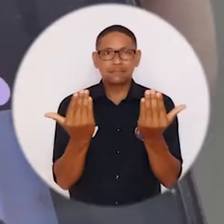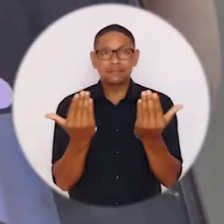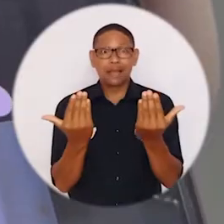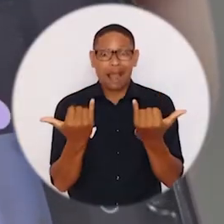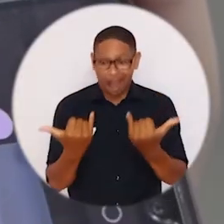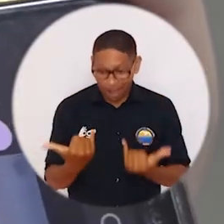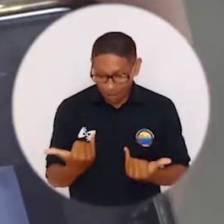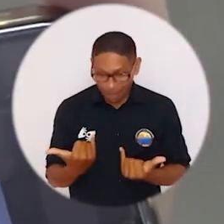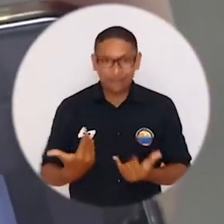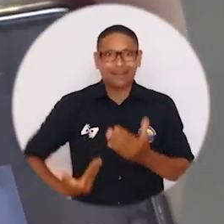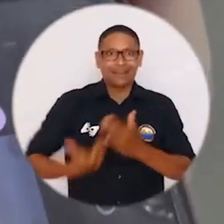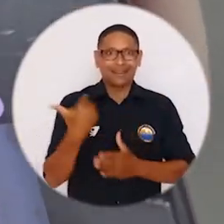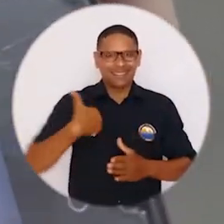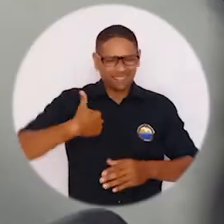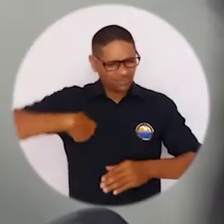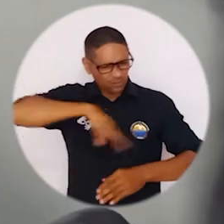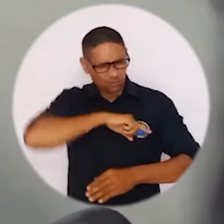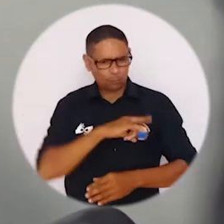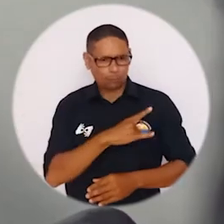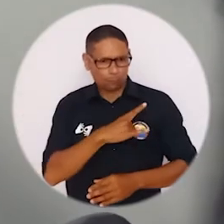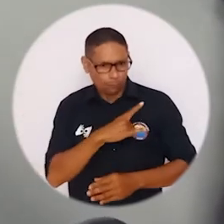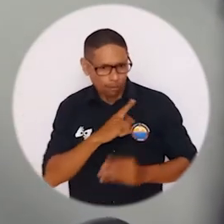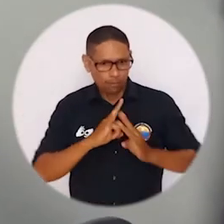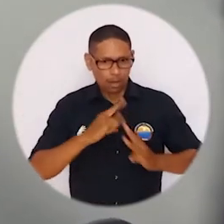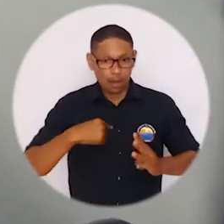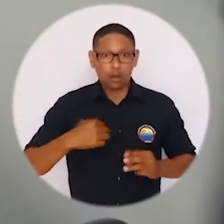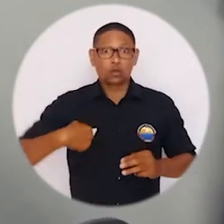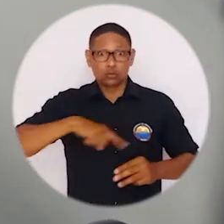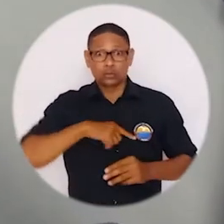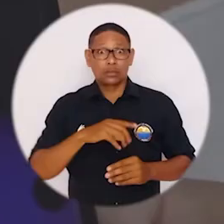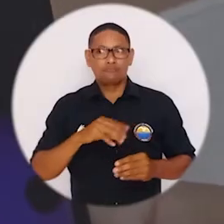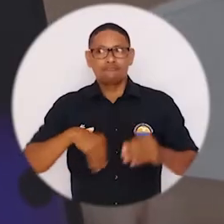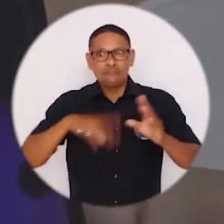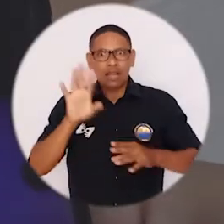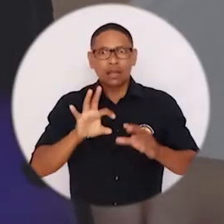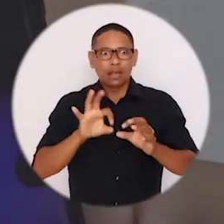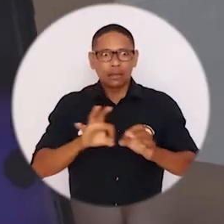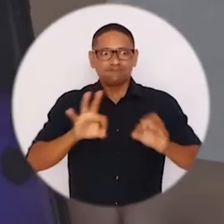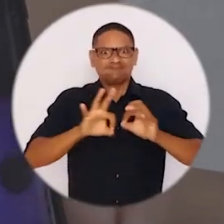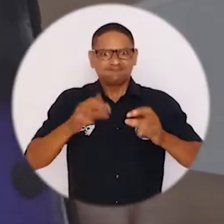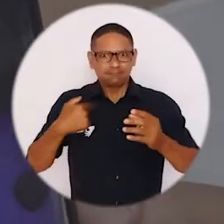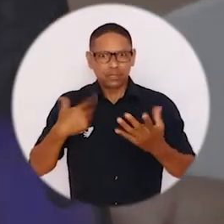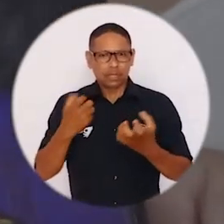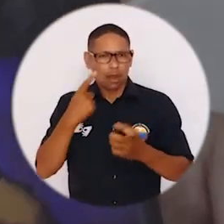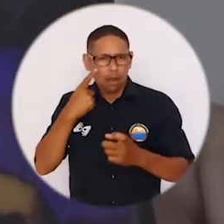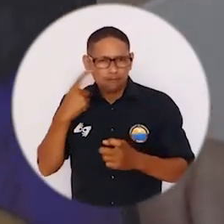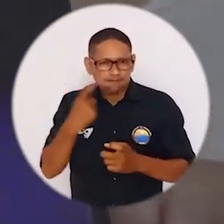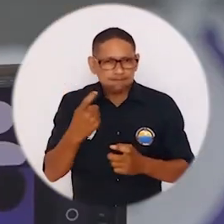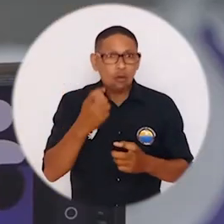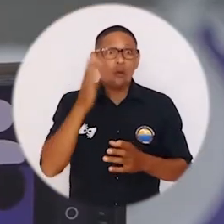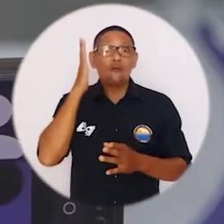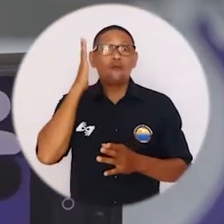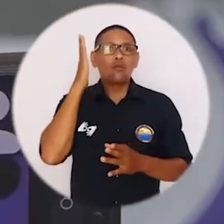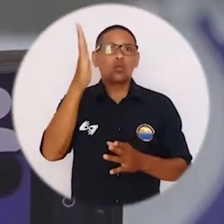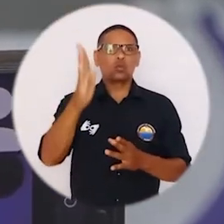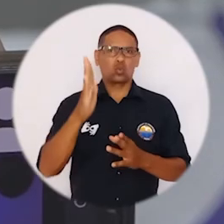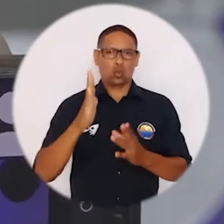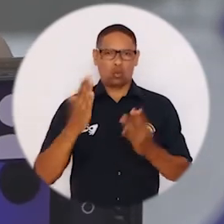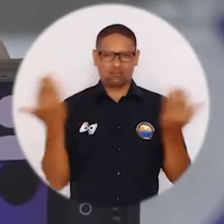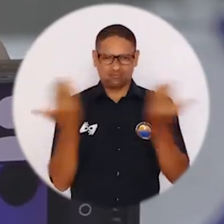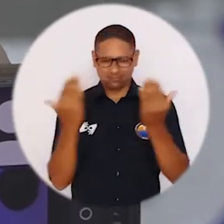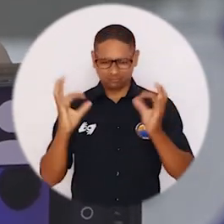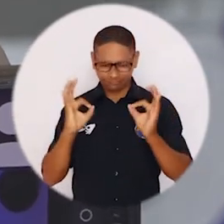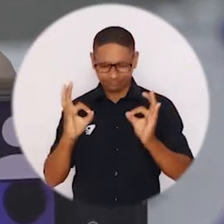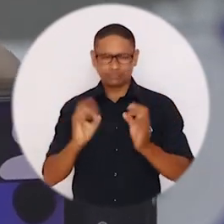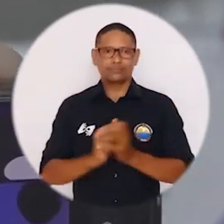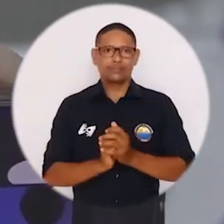audiovisual y empecemos a trabajar desde nuestra universidad y desde nosotros como estudiantes, que somos finalmente los que queremos buscar un mejor futuro